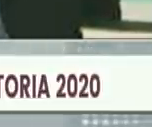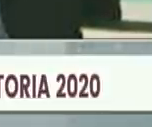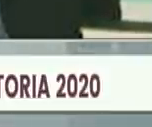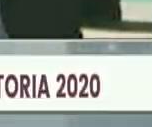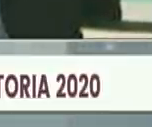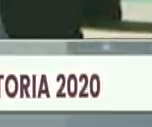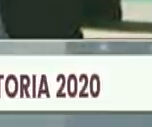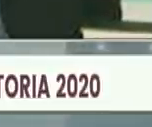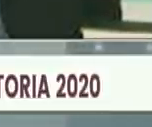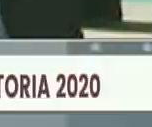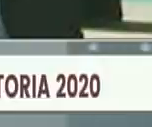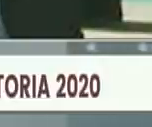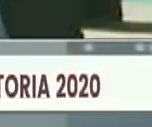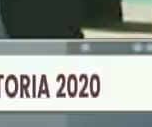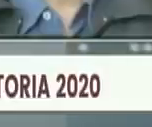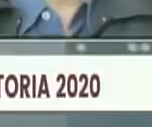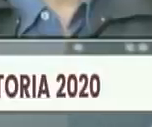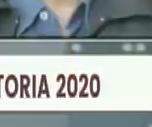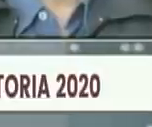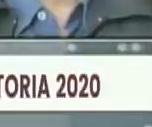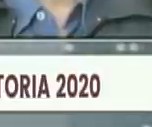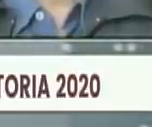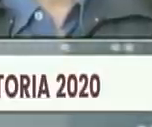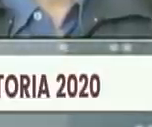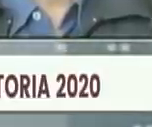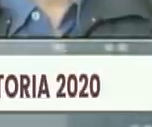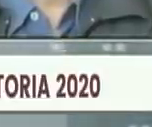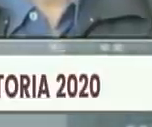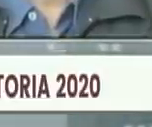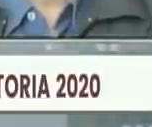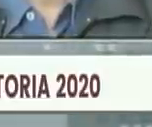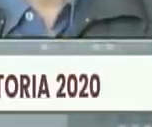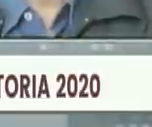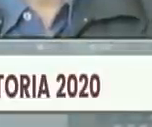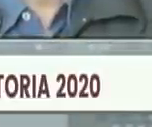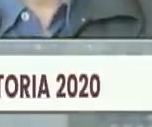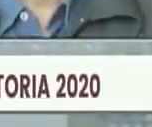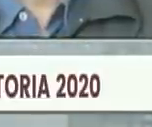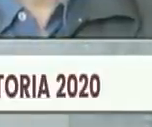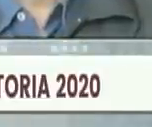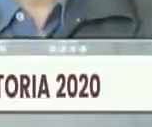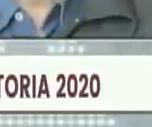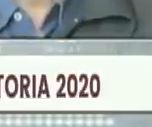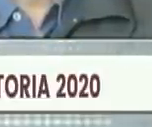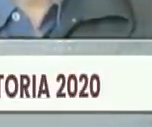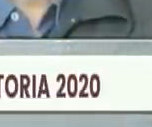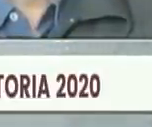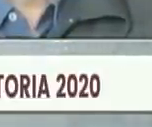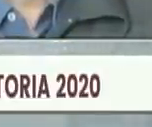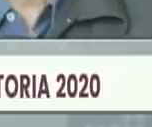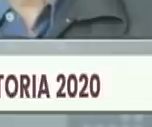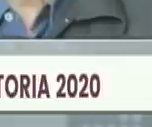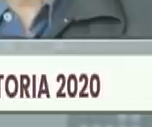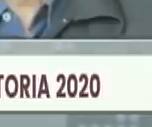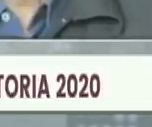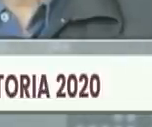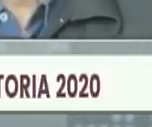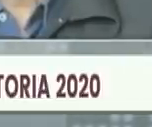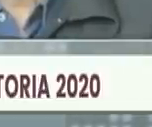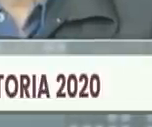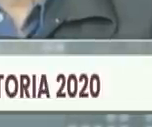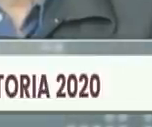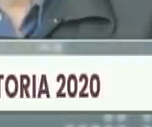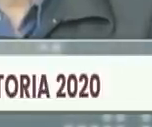presidencia los venezolanos que obtuvieron este premio nacional de historia este 2020 son Ideliza Cabello Requena Carmen